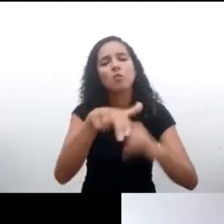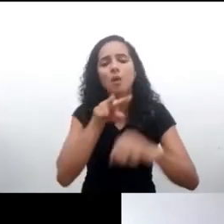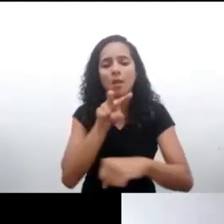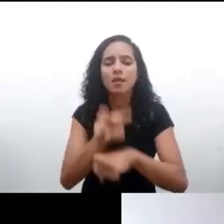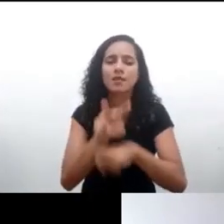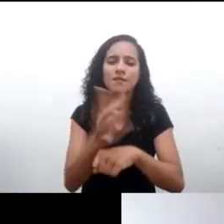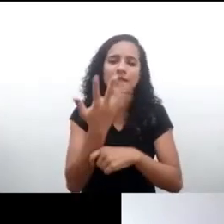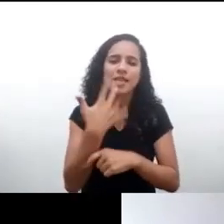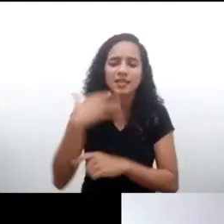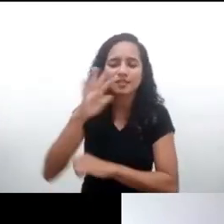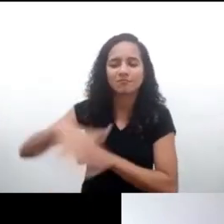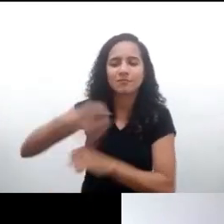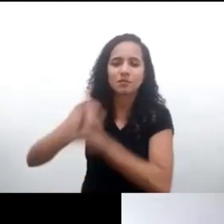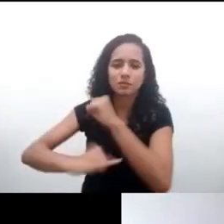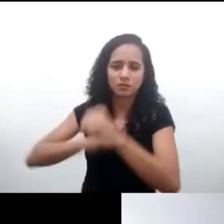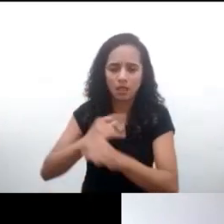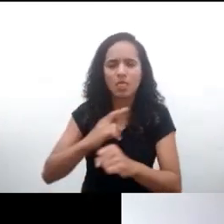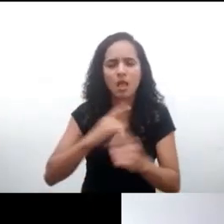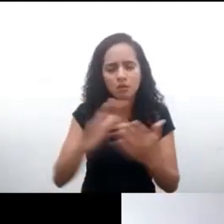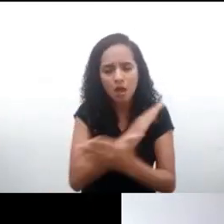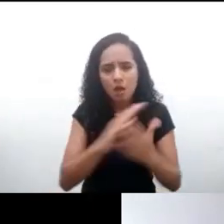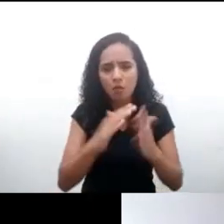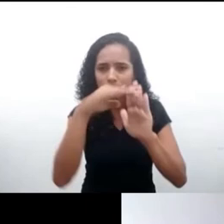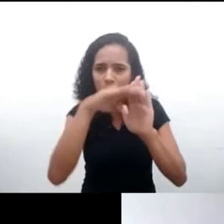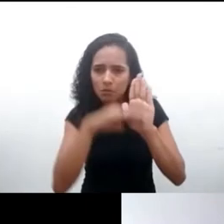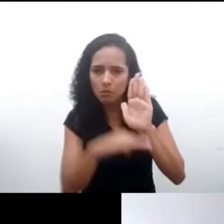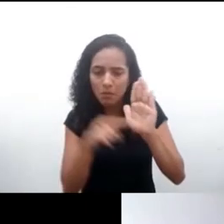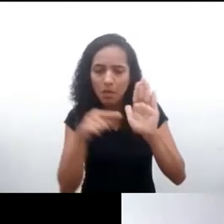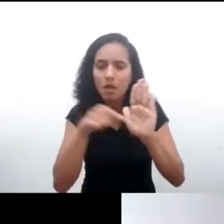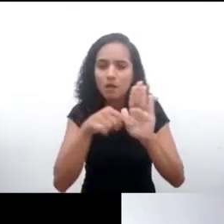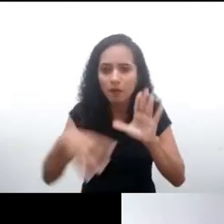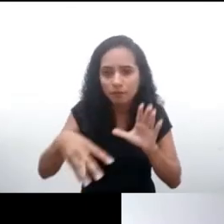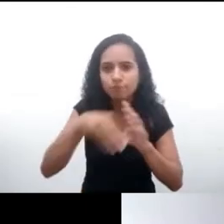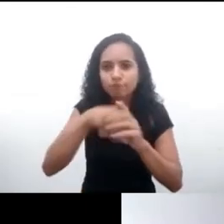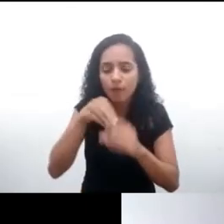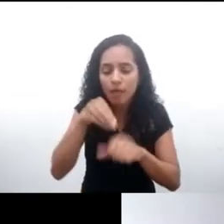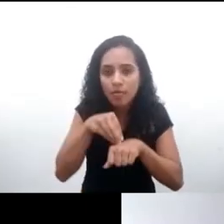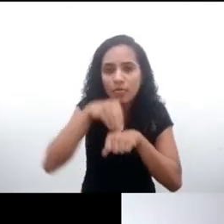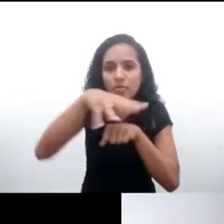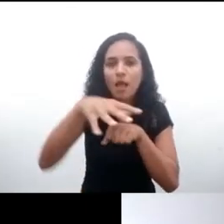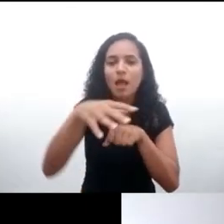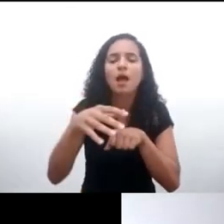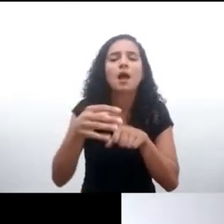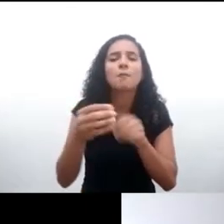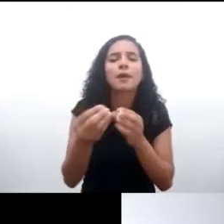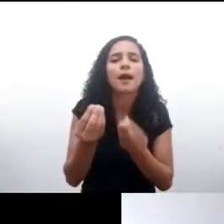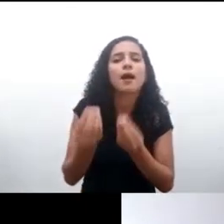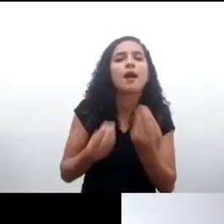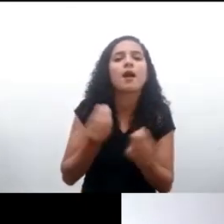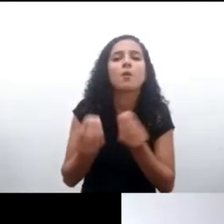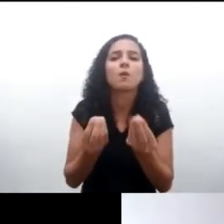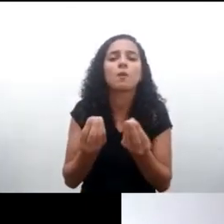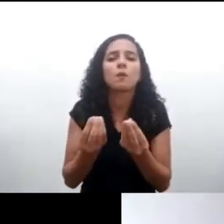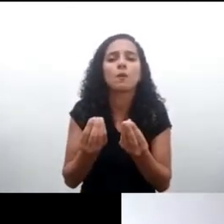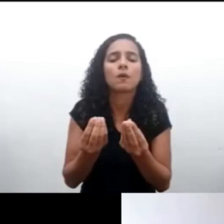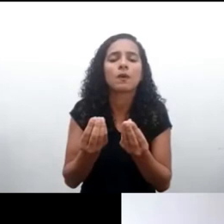y que entendemos contribuyen a contrarrestar este desbalance señalado en la pregunta que formulaste, Pedro. Por ejemplo,